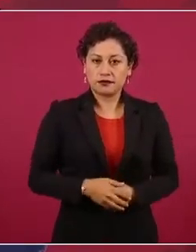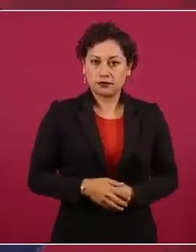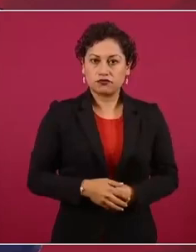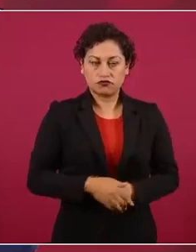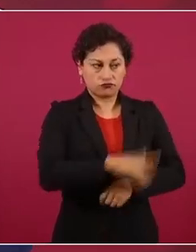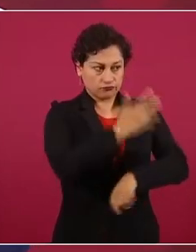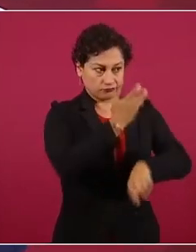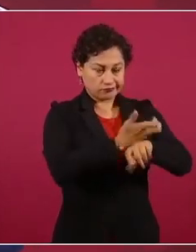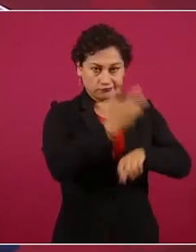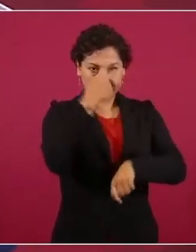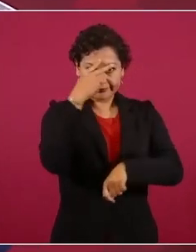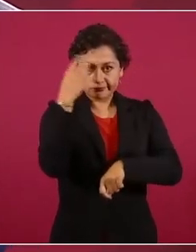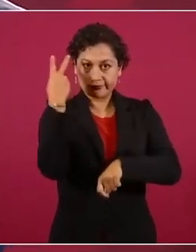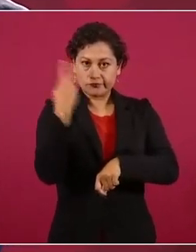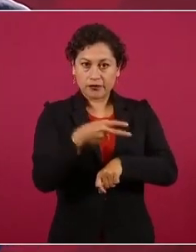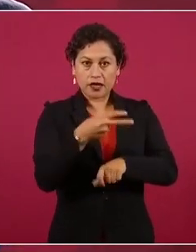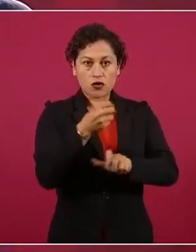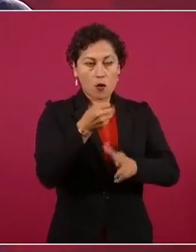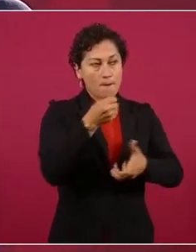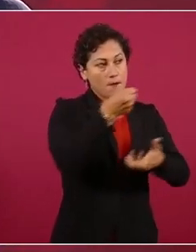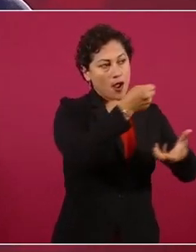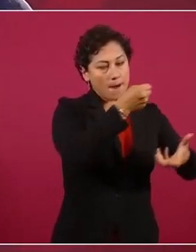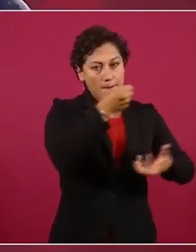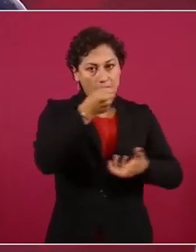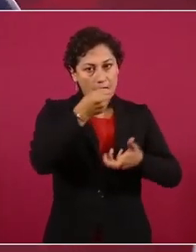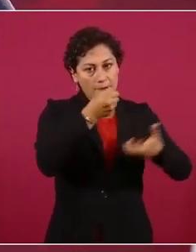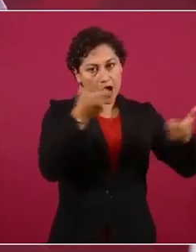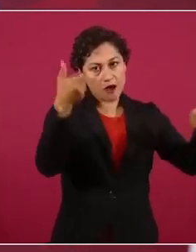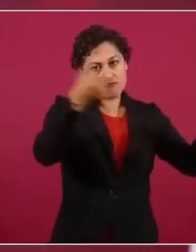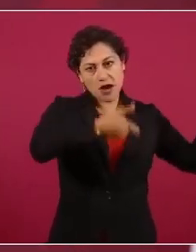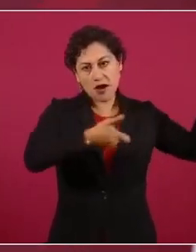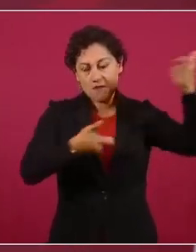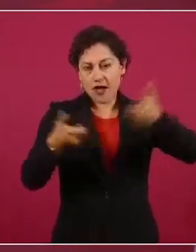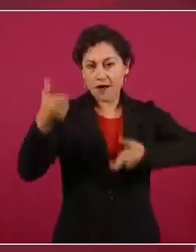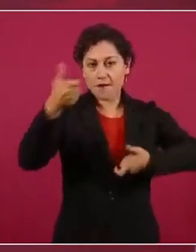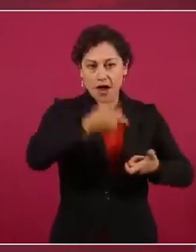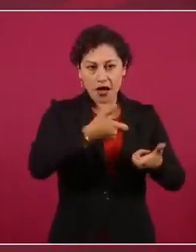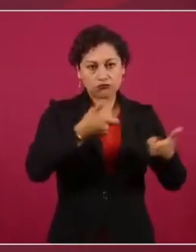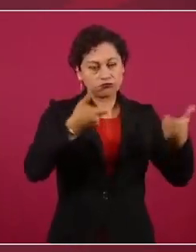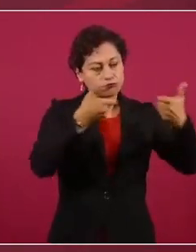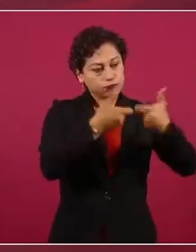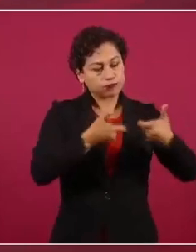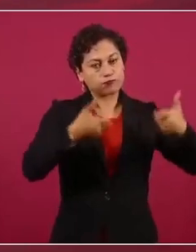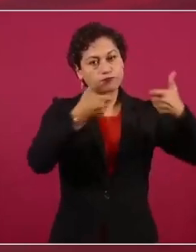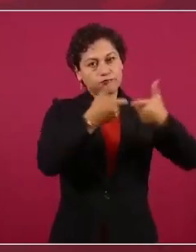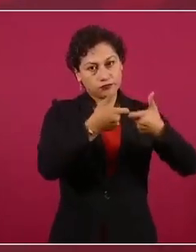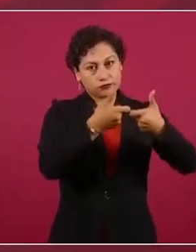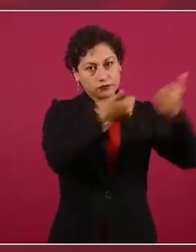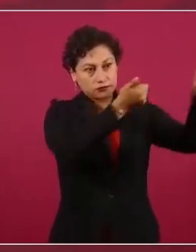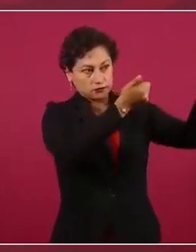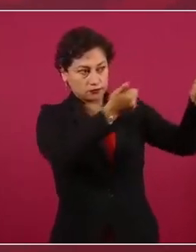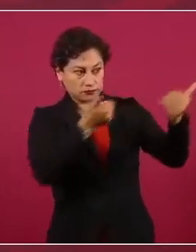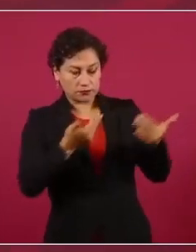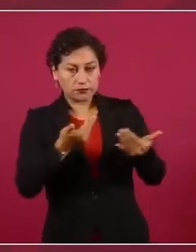mucho la inversión extranjera y la inversión de Estados Unidos a México.